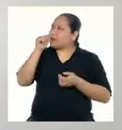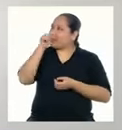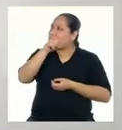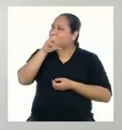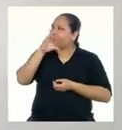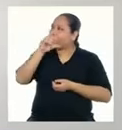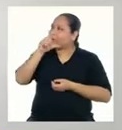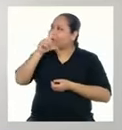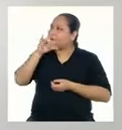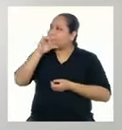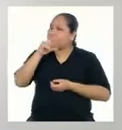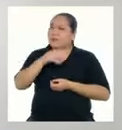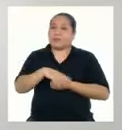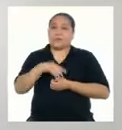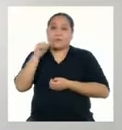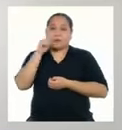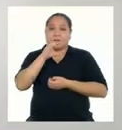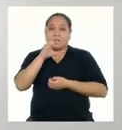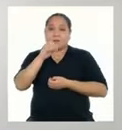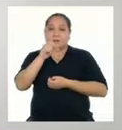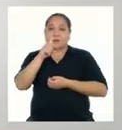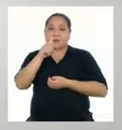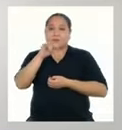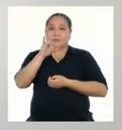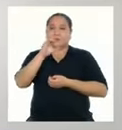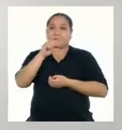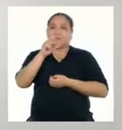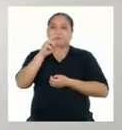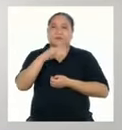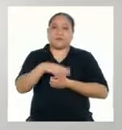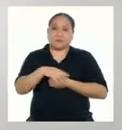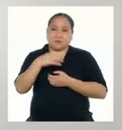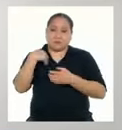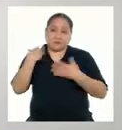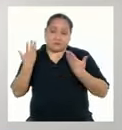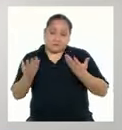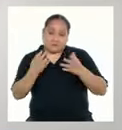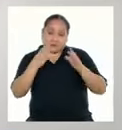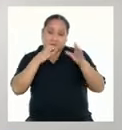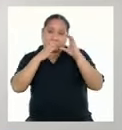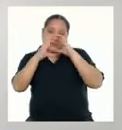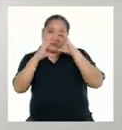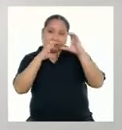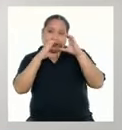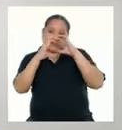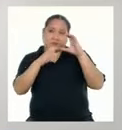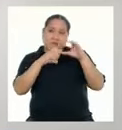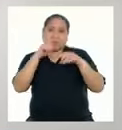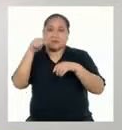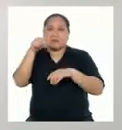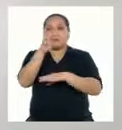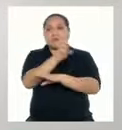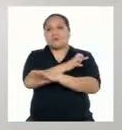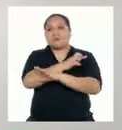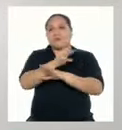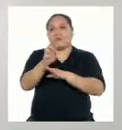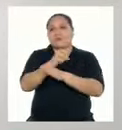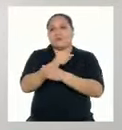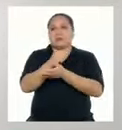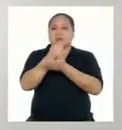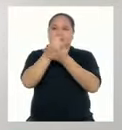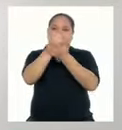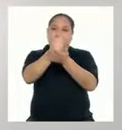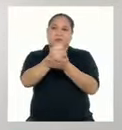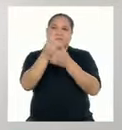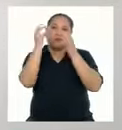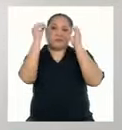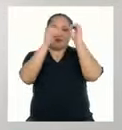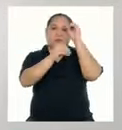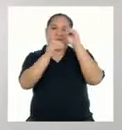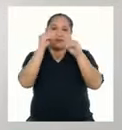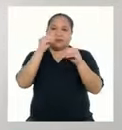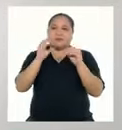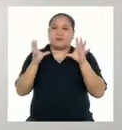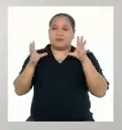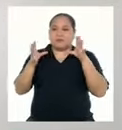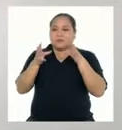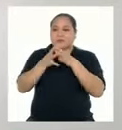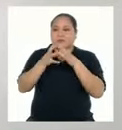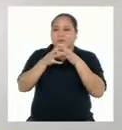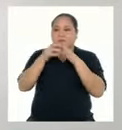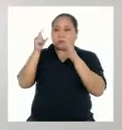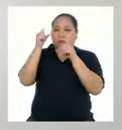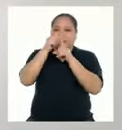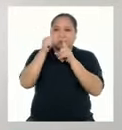El caligrama Desde el punto de vista De la comunicación Es un poema Que sirve para colocar Un